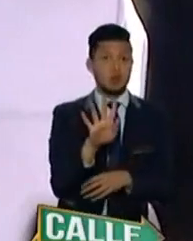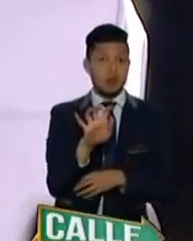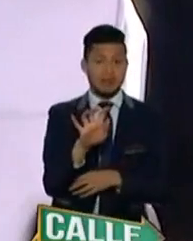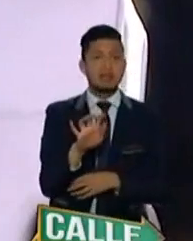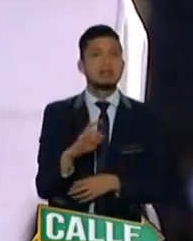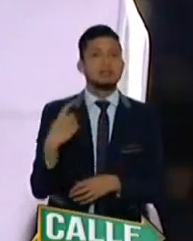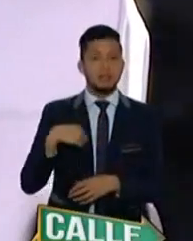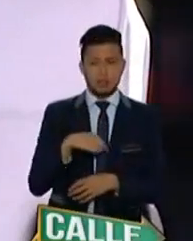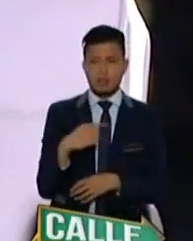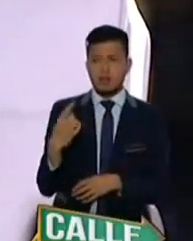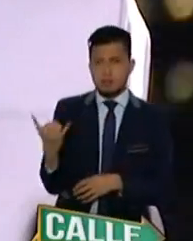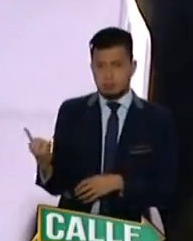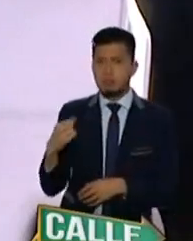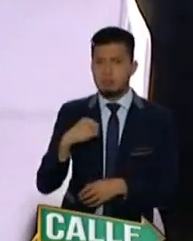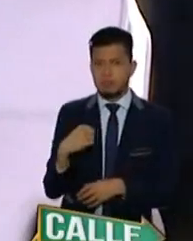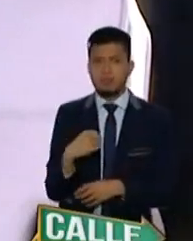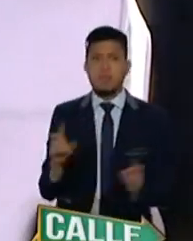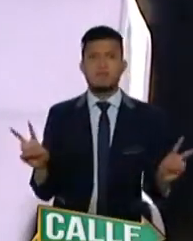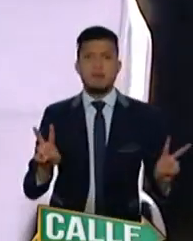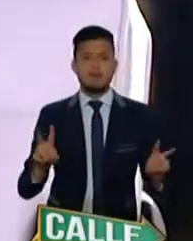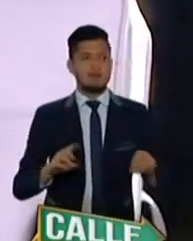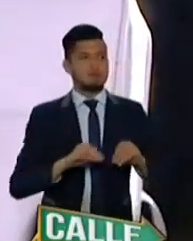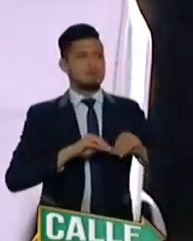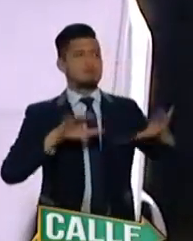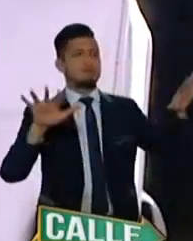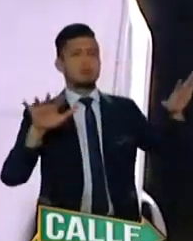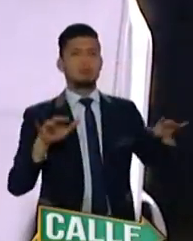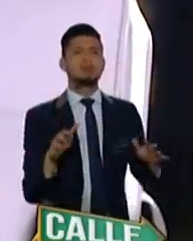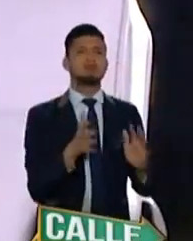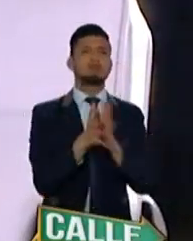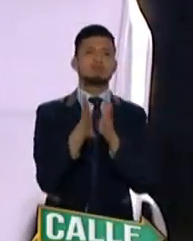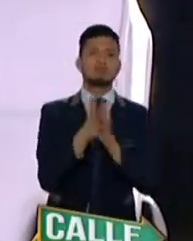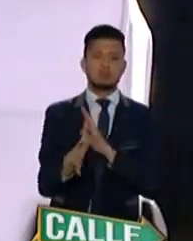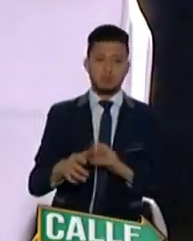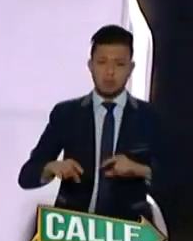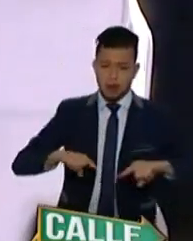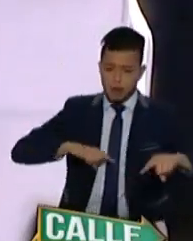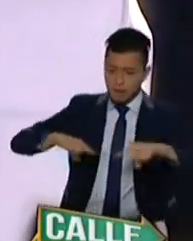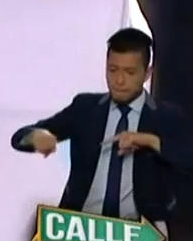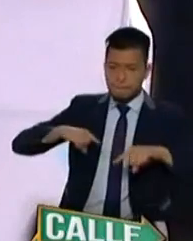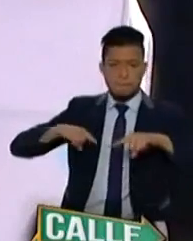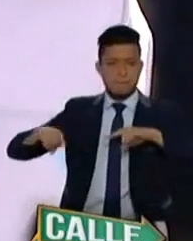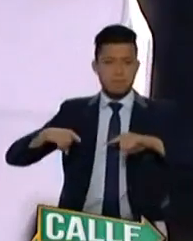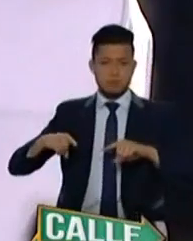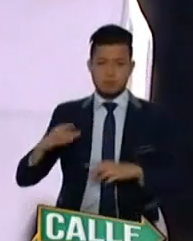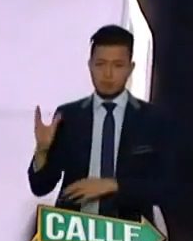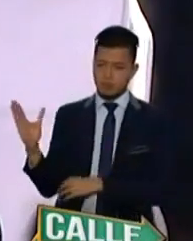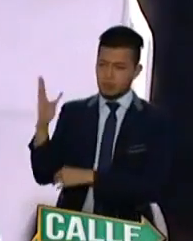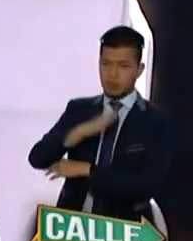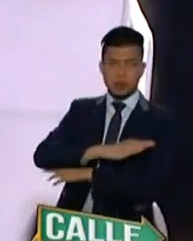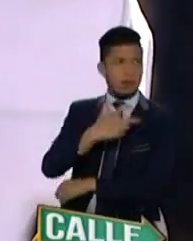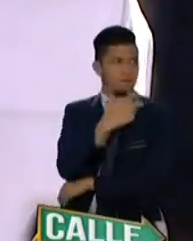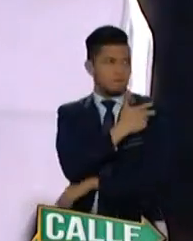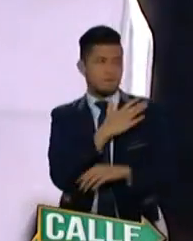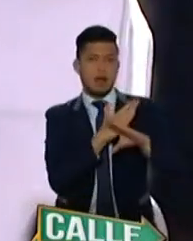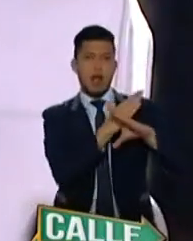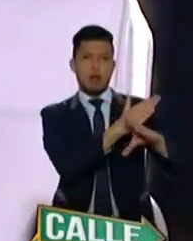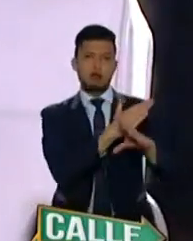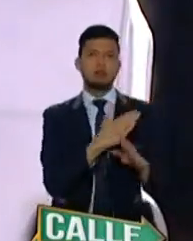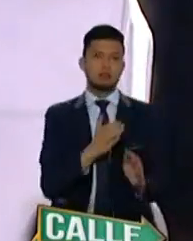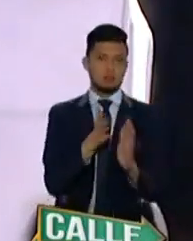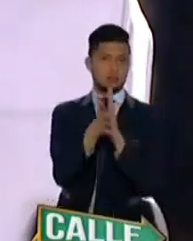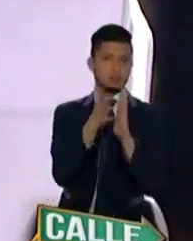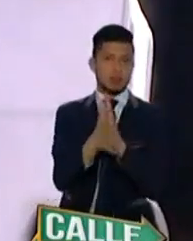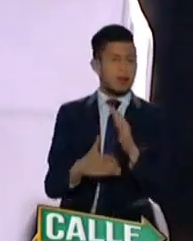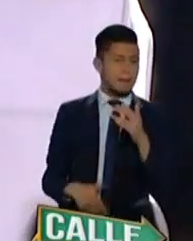desde aquí en directo, desde nuestro programa, el último reporte del puesto de mando unificado de la jornada de vacunación. Vamos a